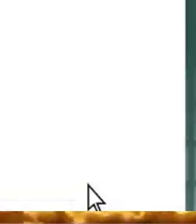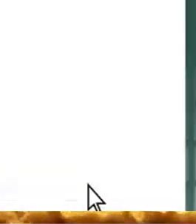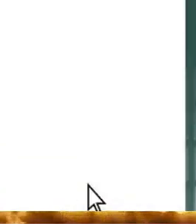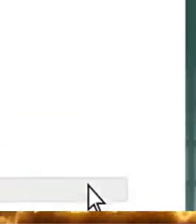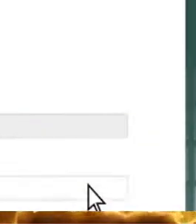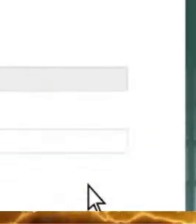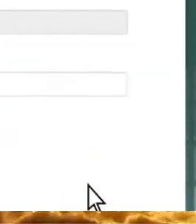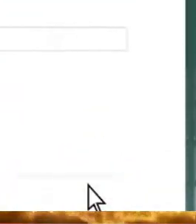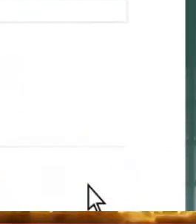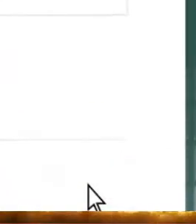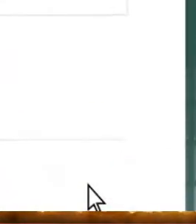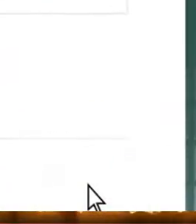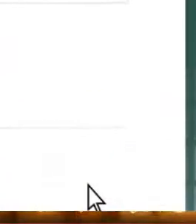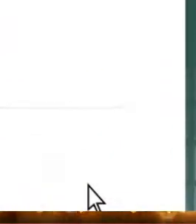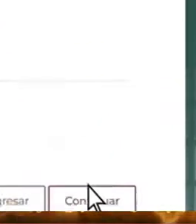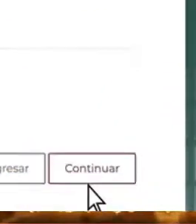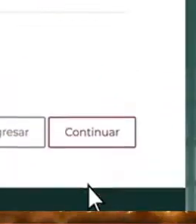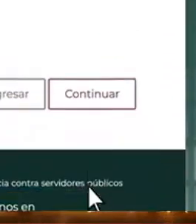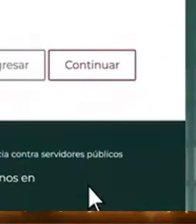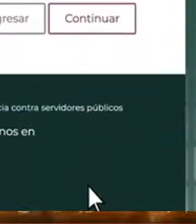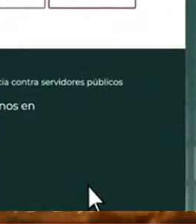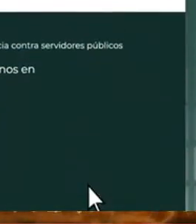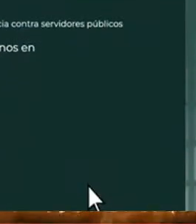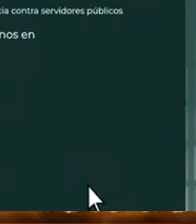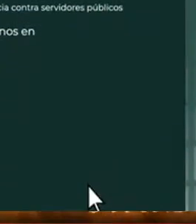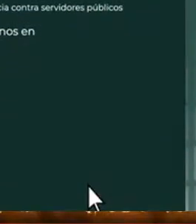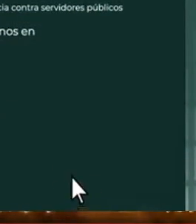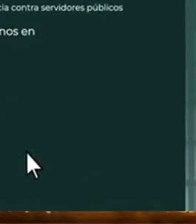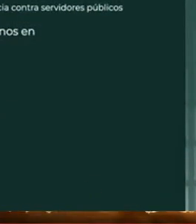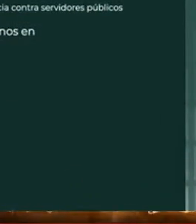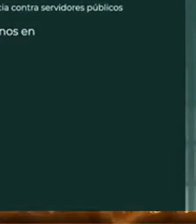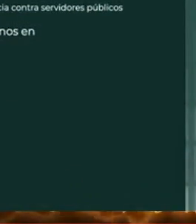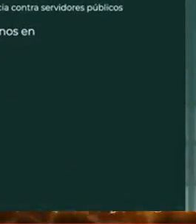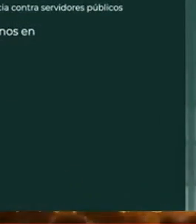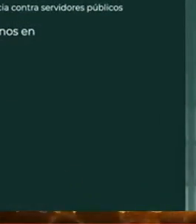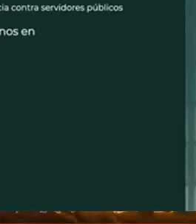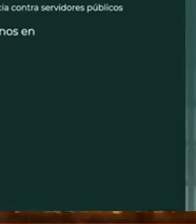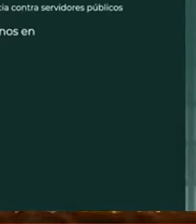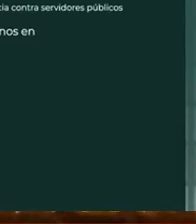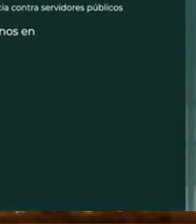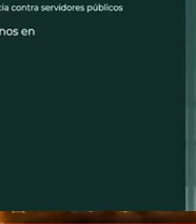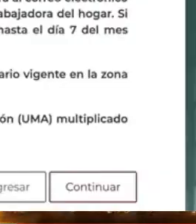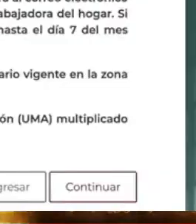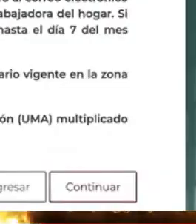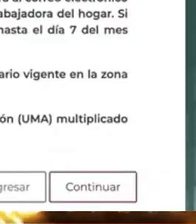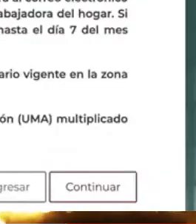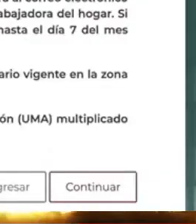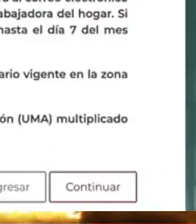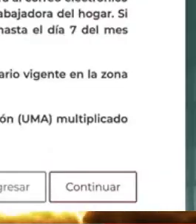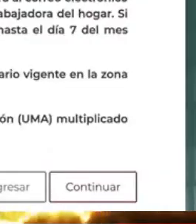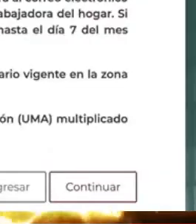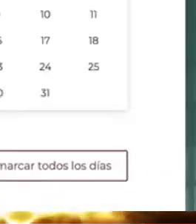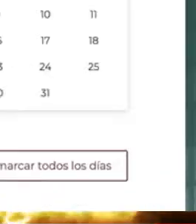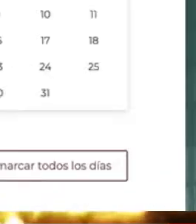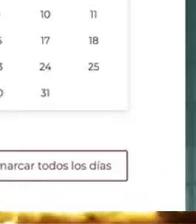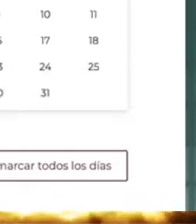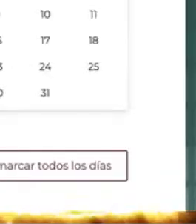A continuación, elige la manera en la que haces normalmente el pago, ya sea por mes completo o por día.